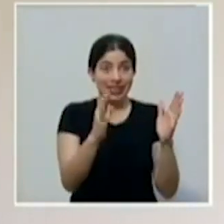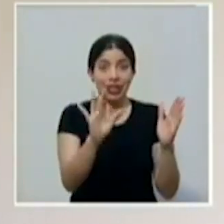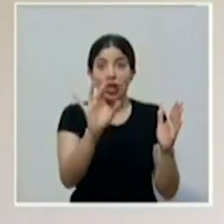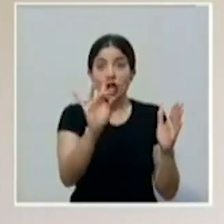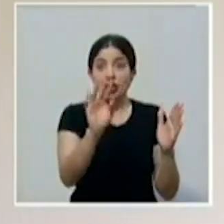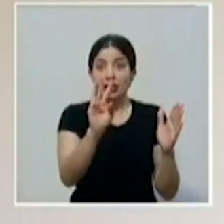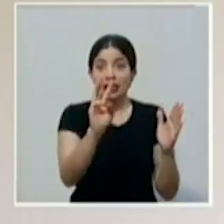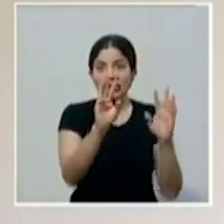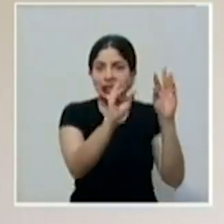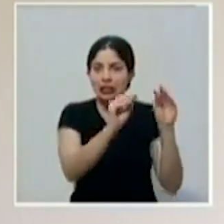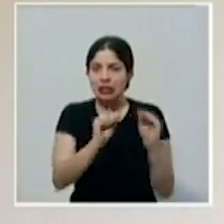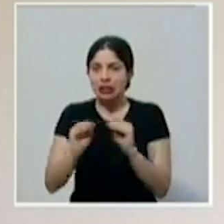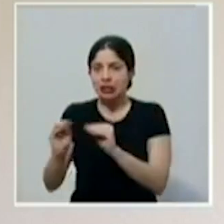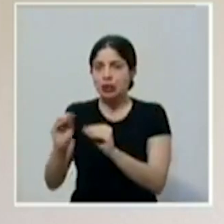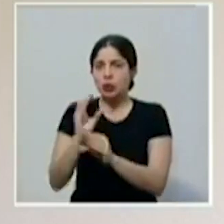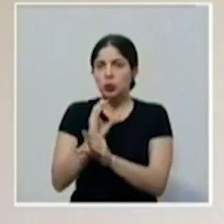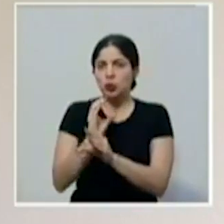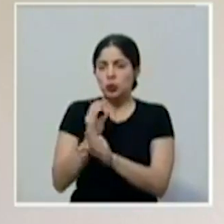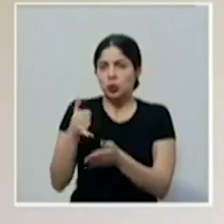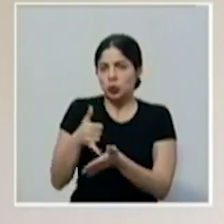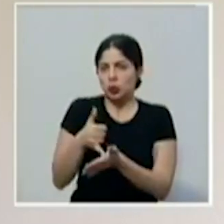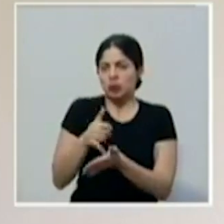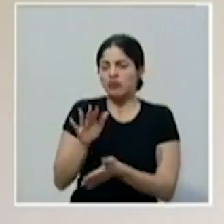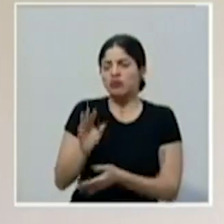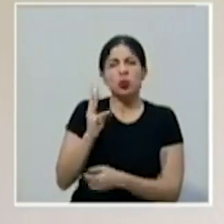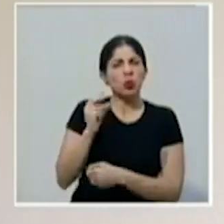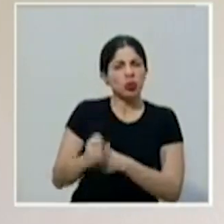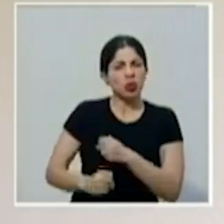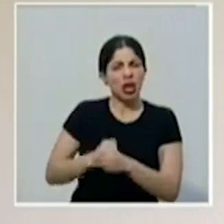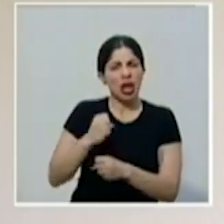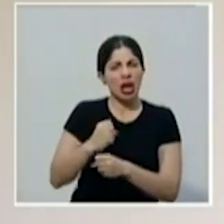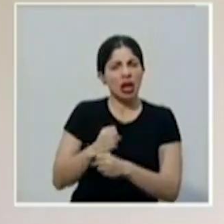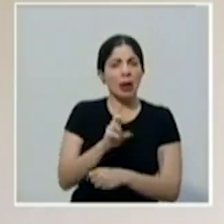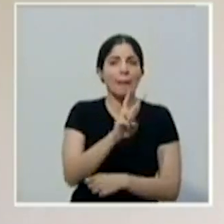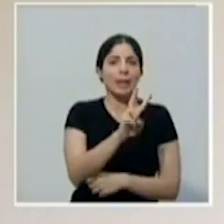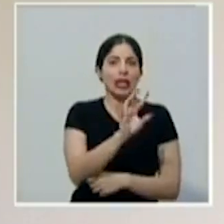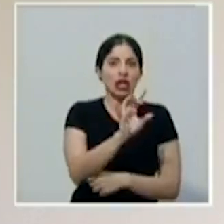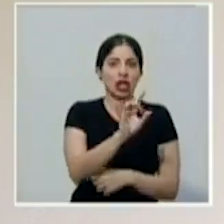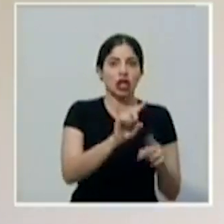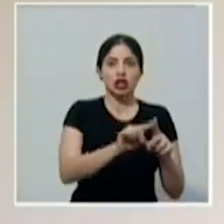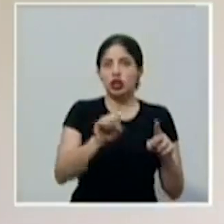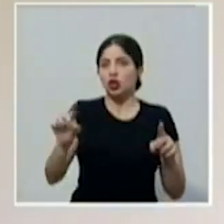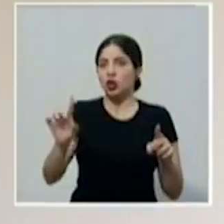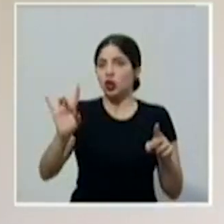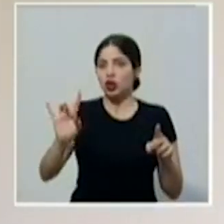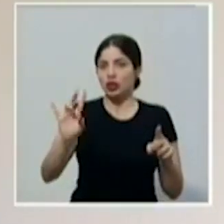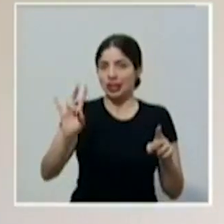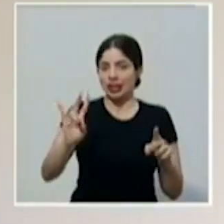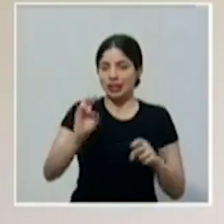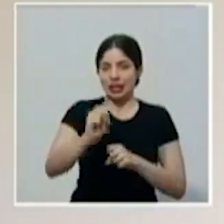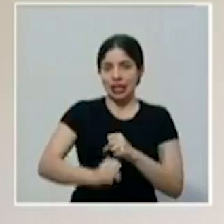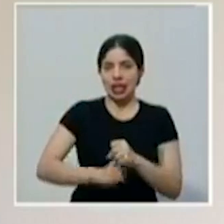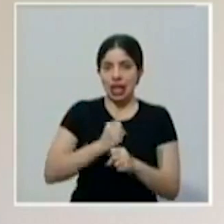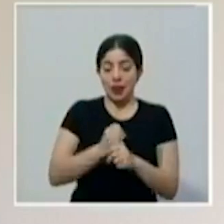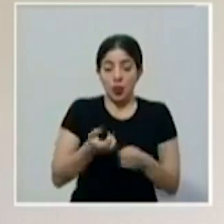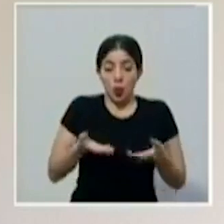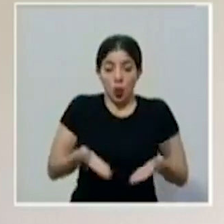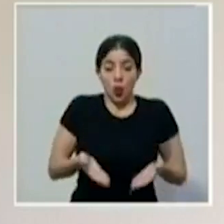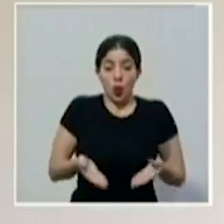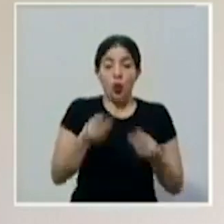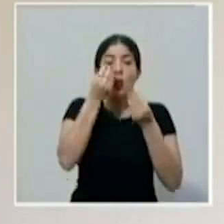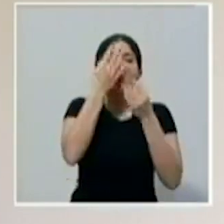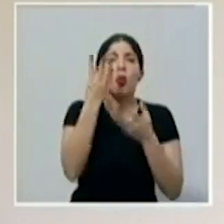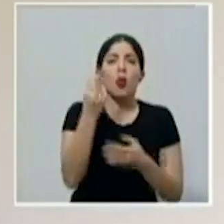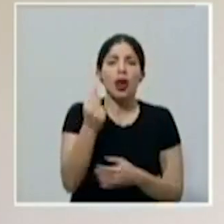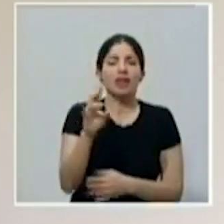de ellas se encuentran en cuidados intensivos, con un rango de edad que va de los 28 a los 87 años. Para hoy se reportan